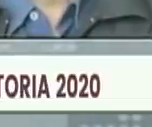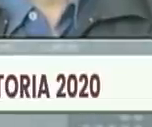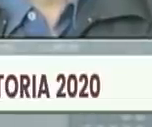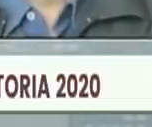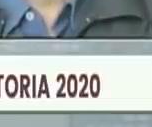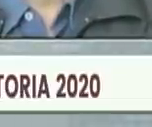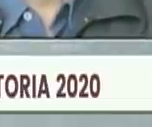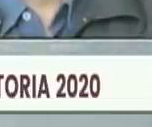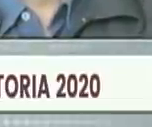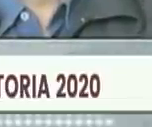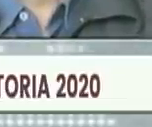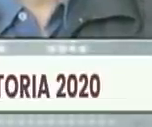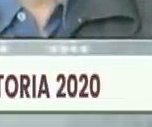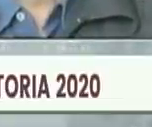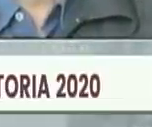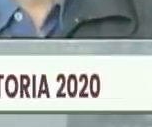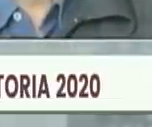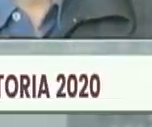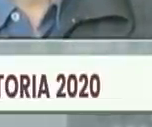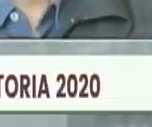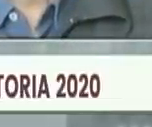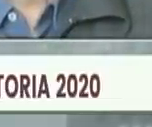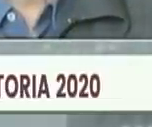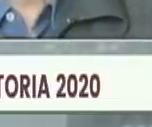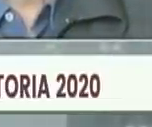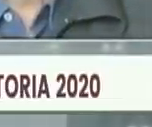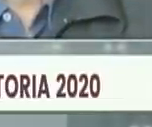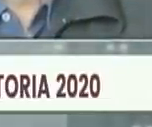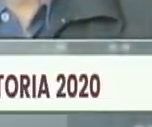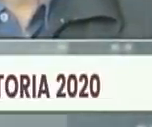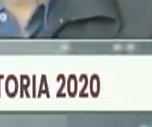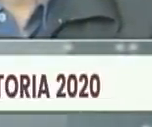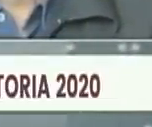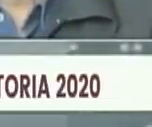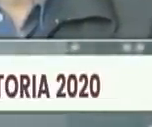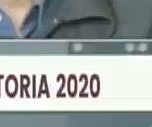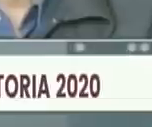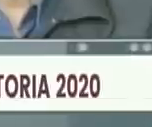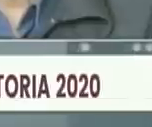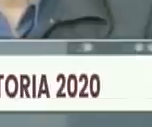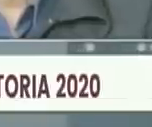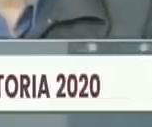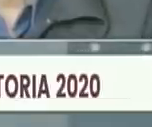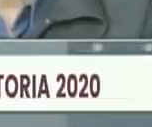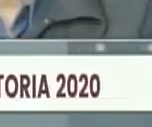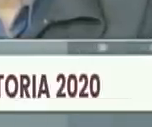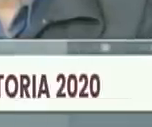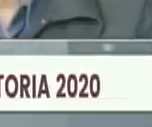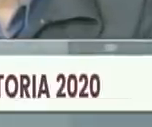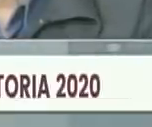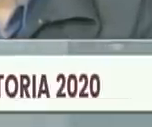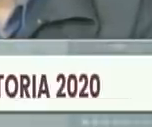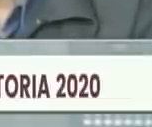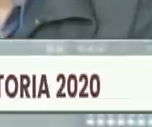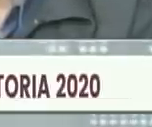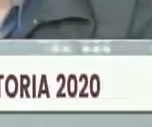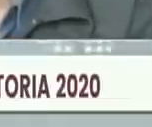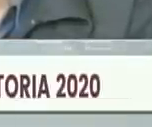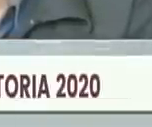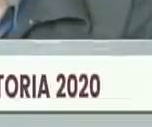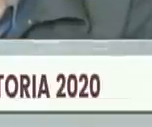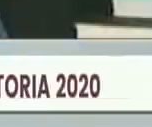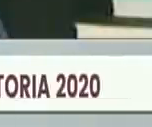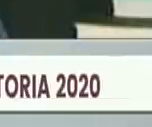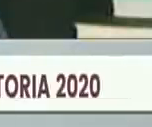acreedores del galardón en esta cuarta edición que recordemos y hemos destacado se desarrolla en el contexto de este año